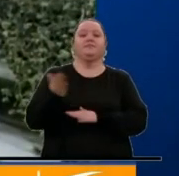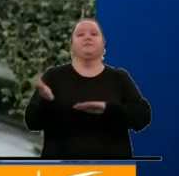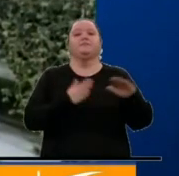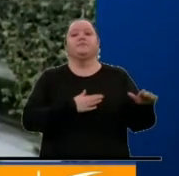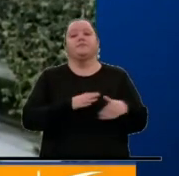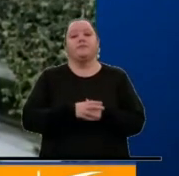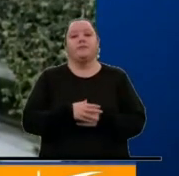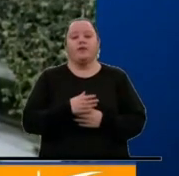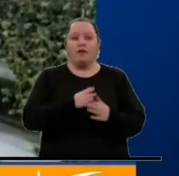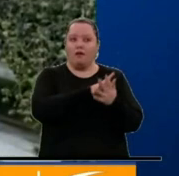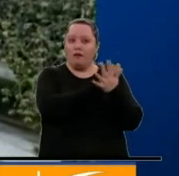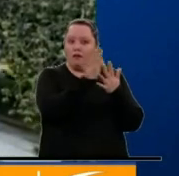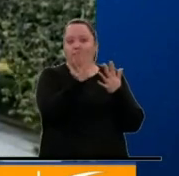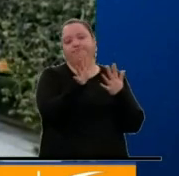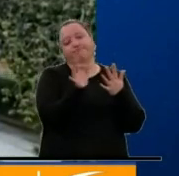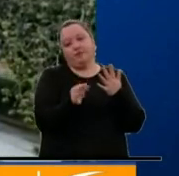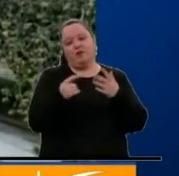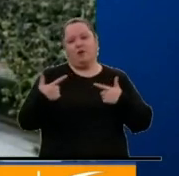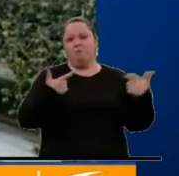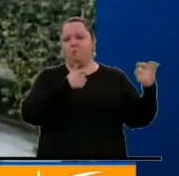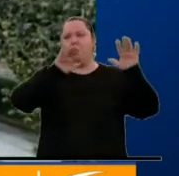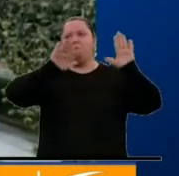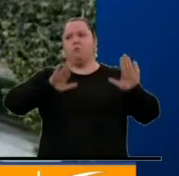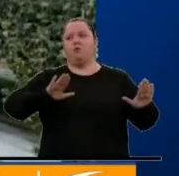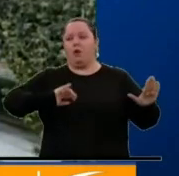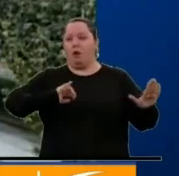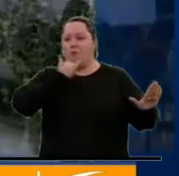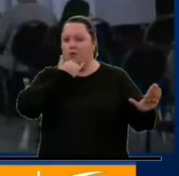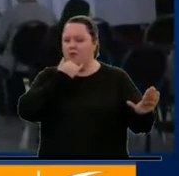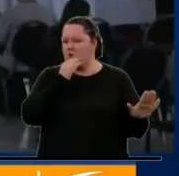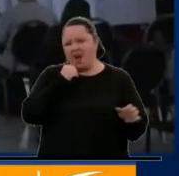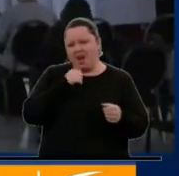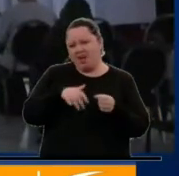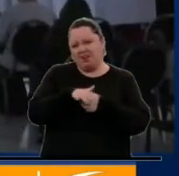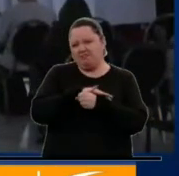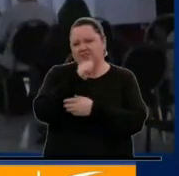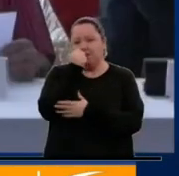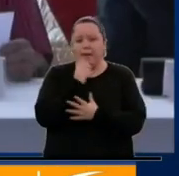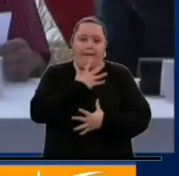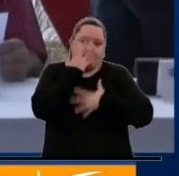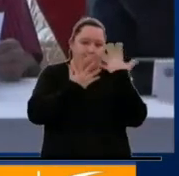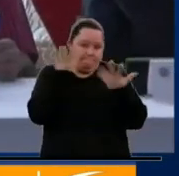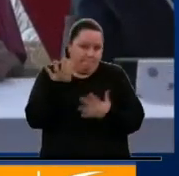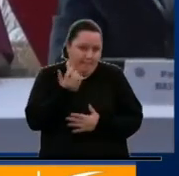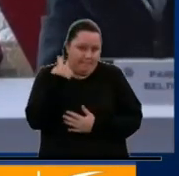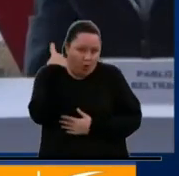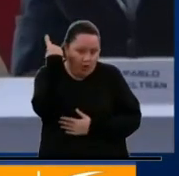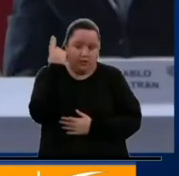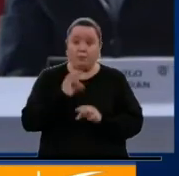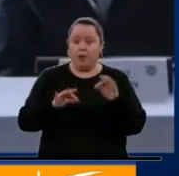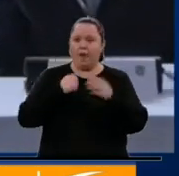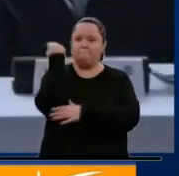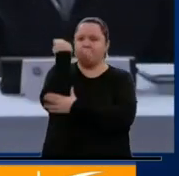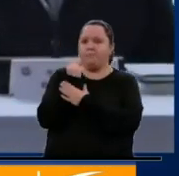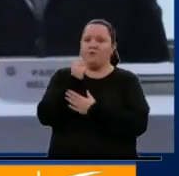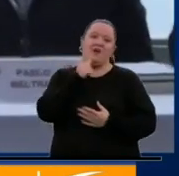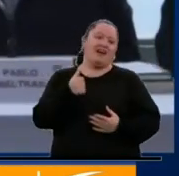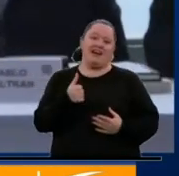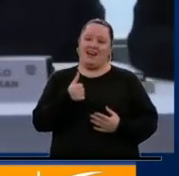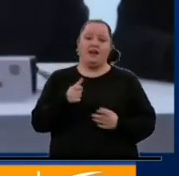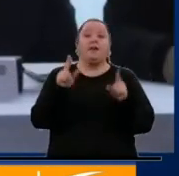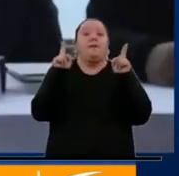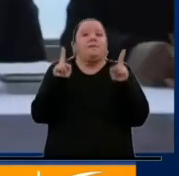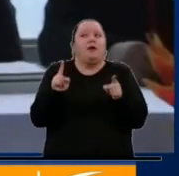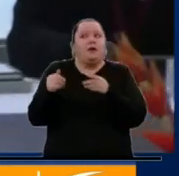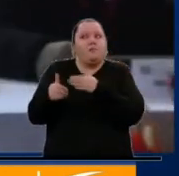del anuncio fallido del cese bilateral, no había crisis. Era un oso político, un horror político, pero no había crisis. Sin embargo, desde